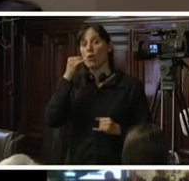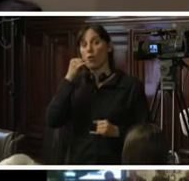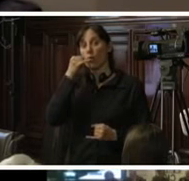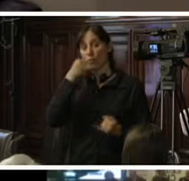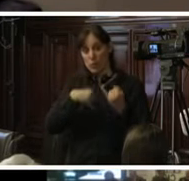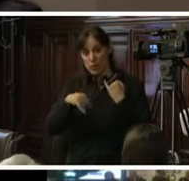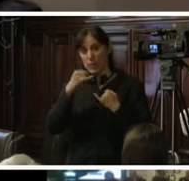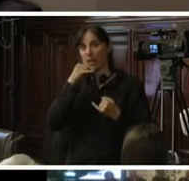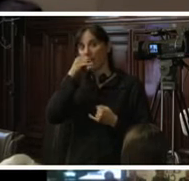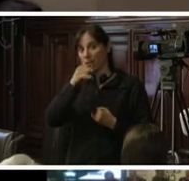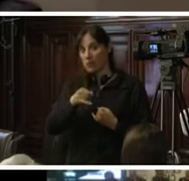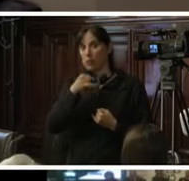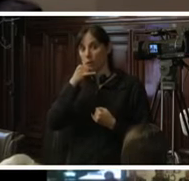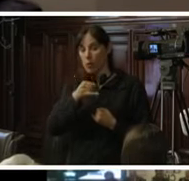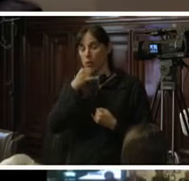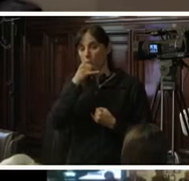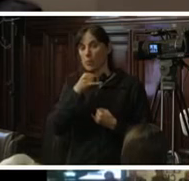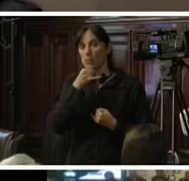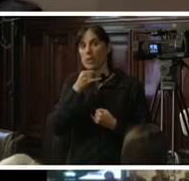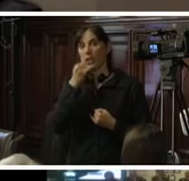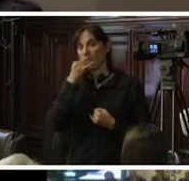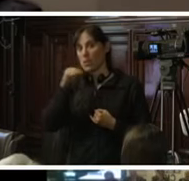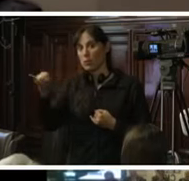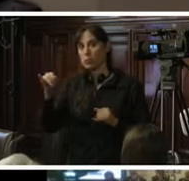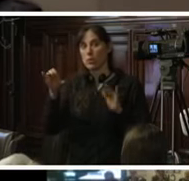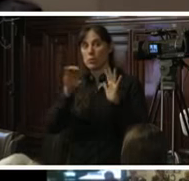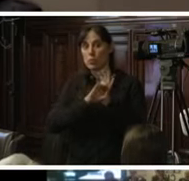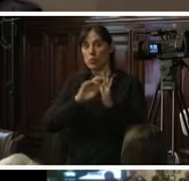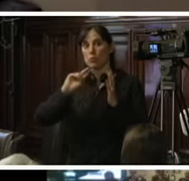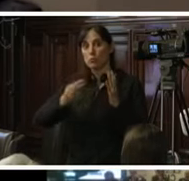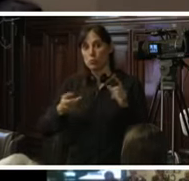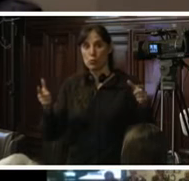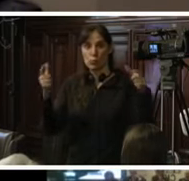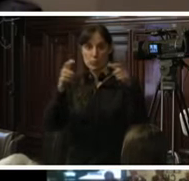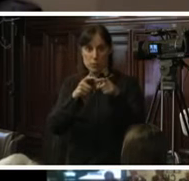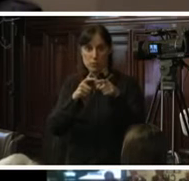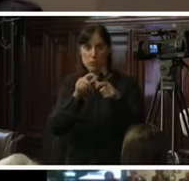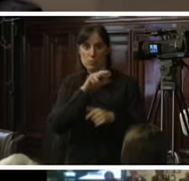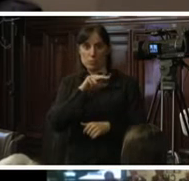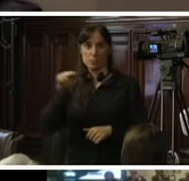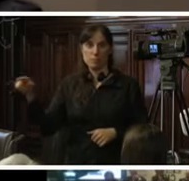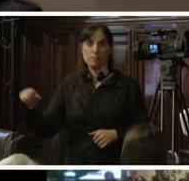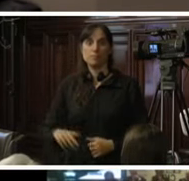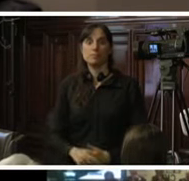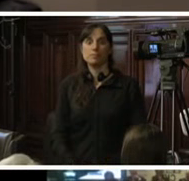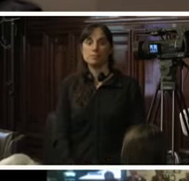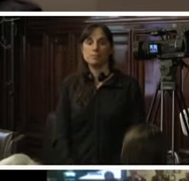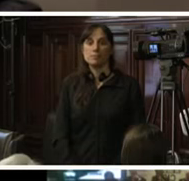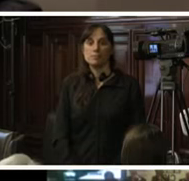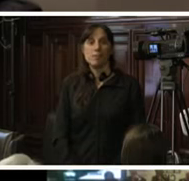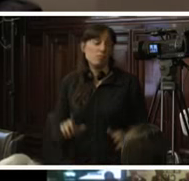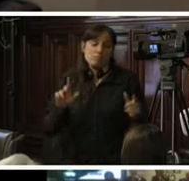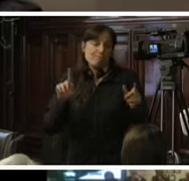procedencia de la denuncia constitucional por la subcomisión en la comisión permanente. En